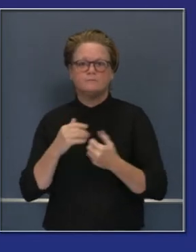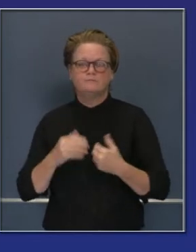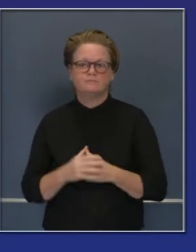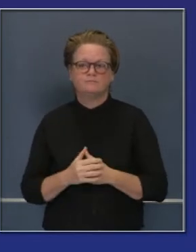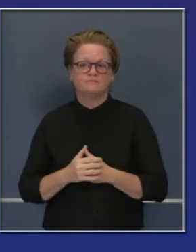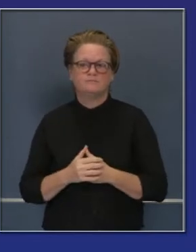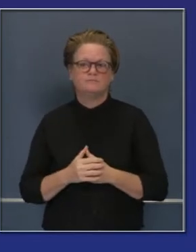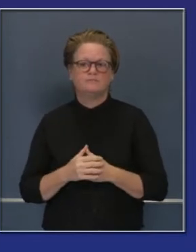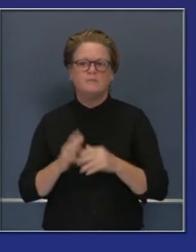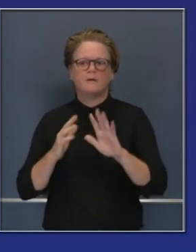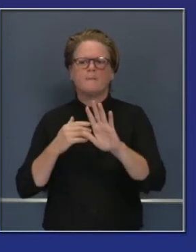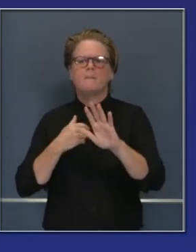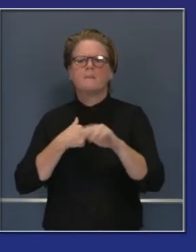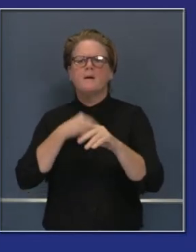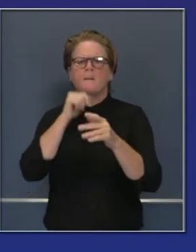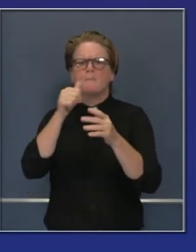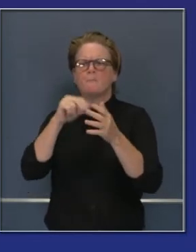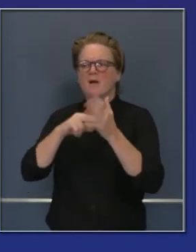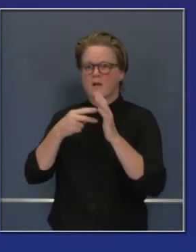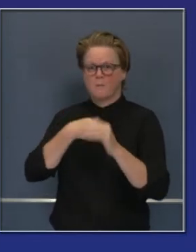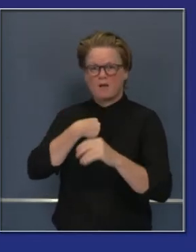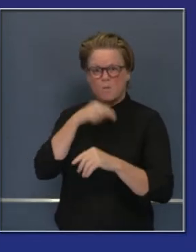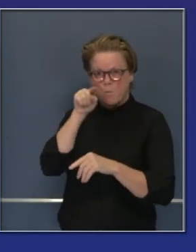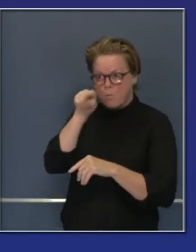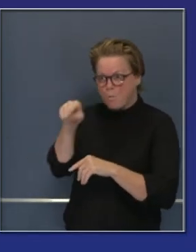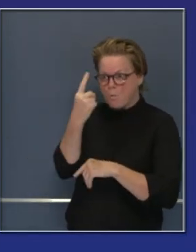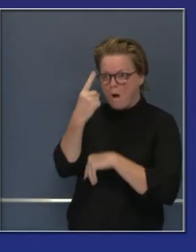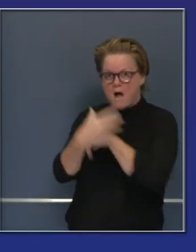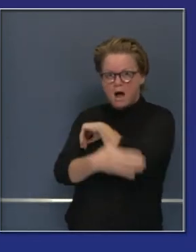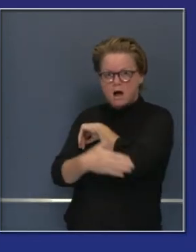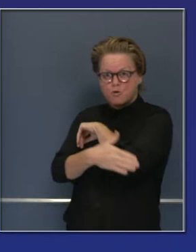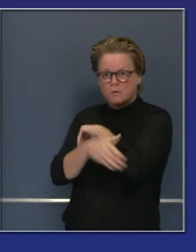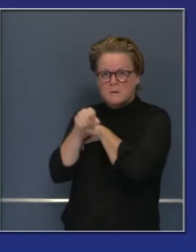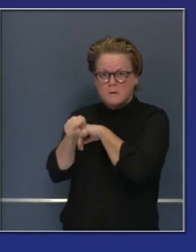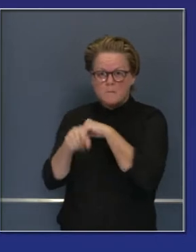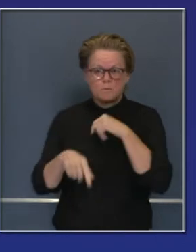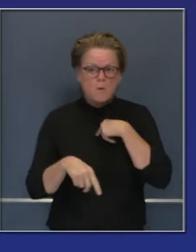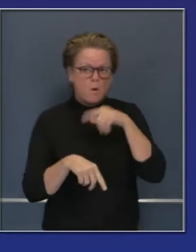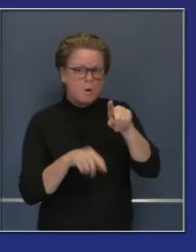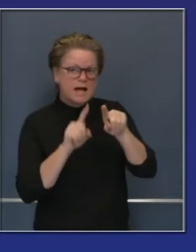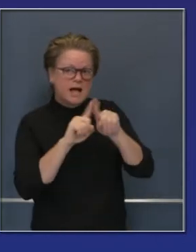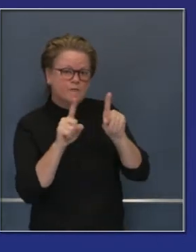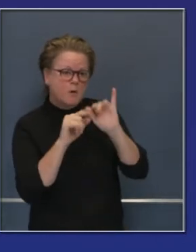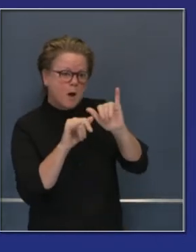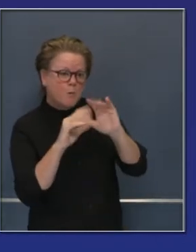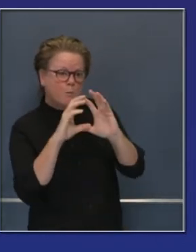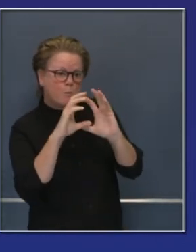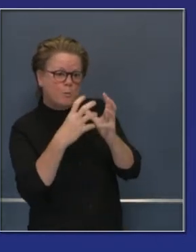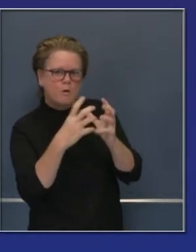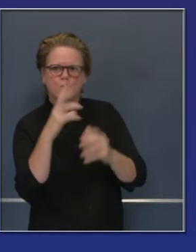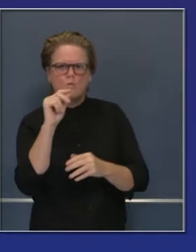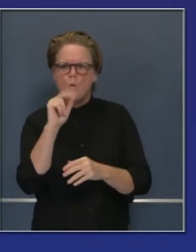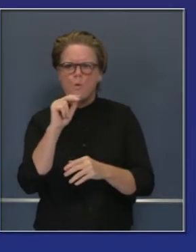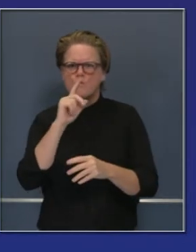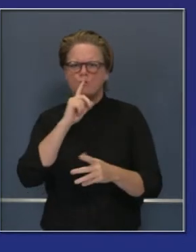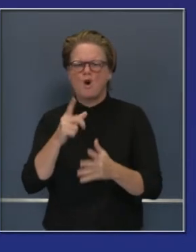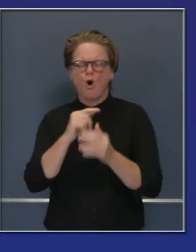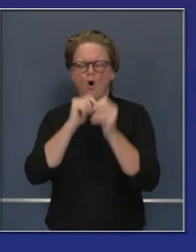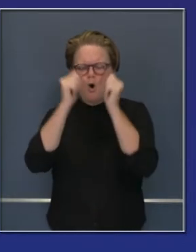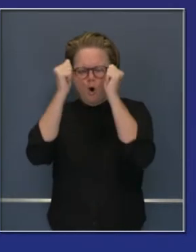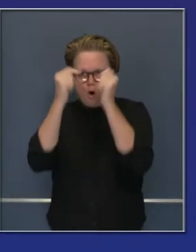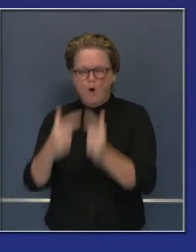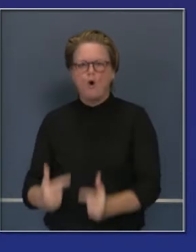positividad también. Ya no está concentrado solamente en algunos pocos condados. Estamos viendo una propagación